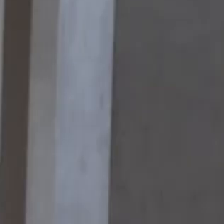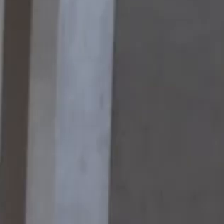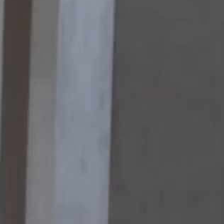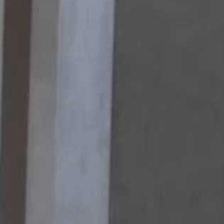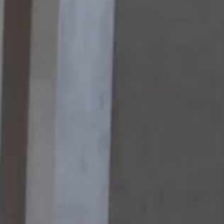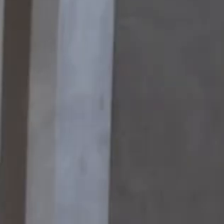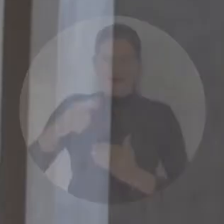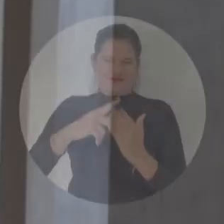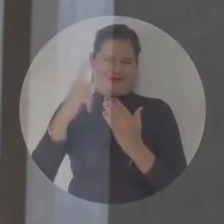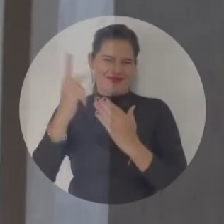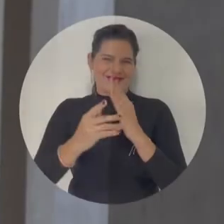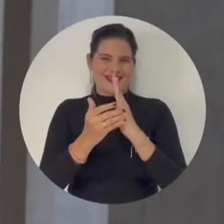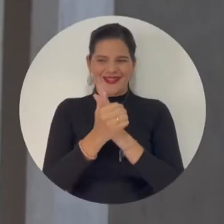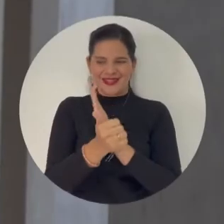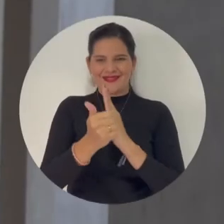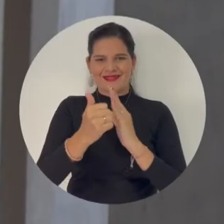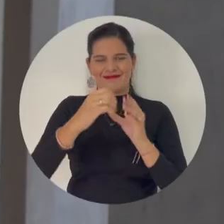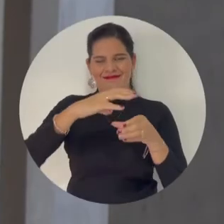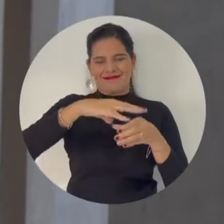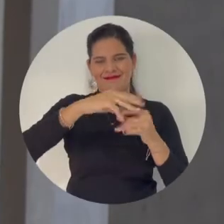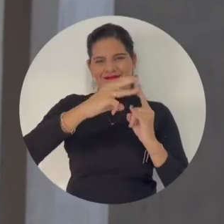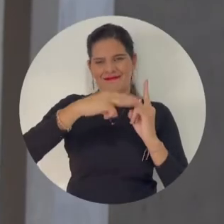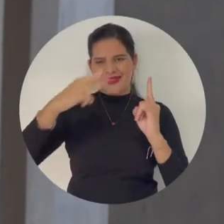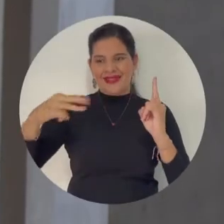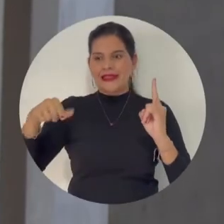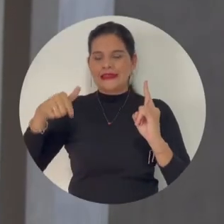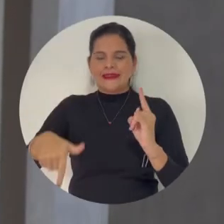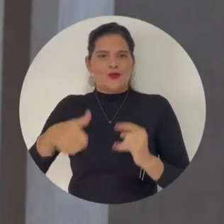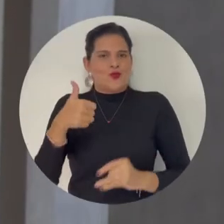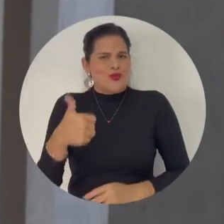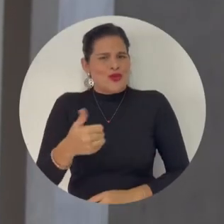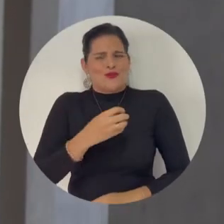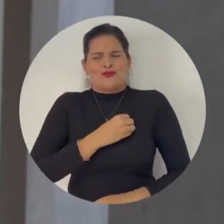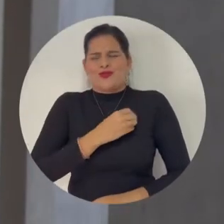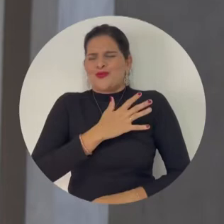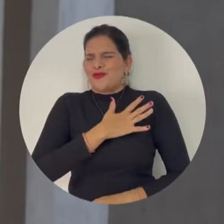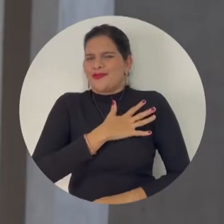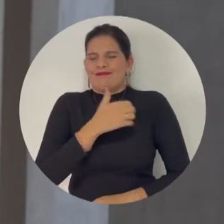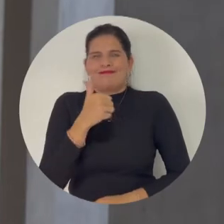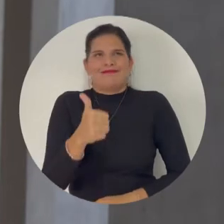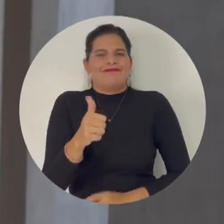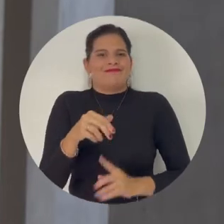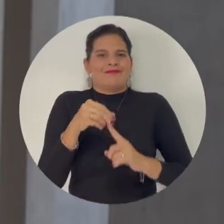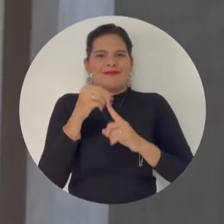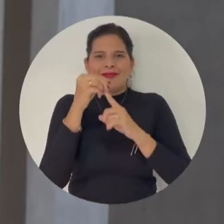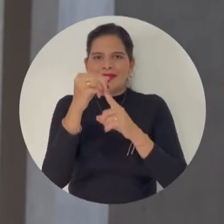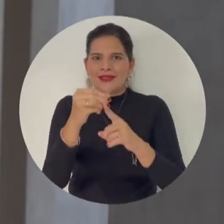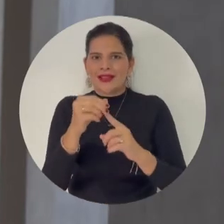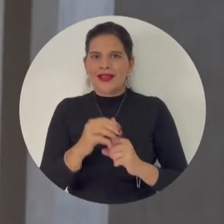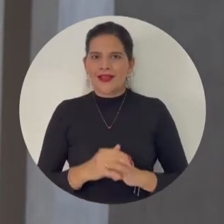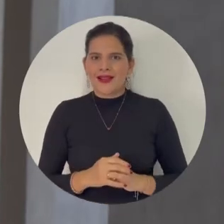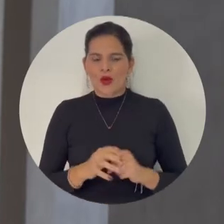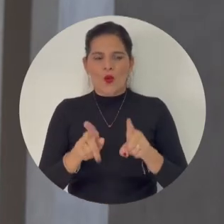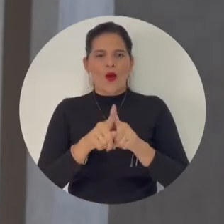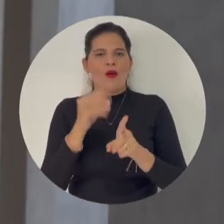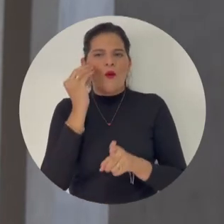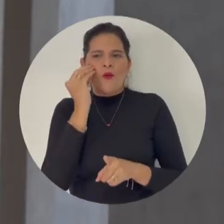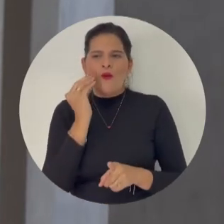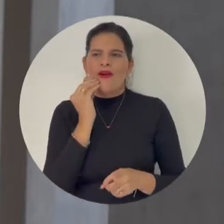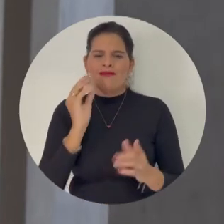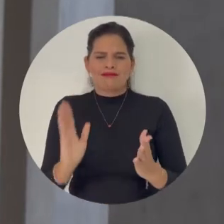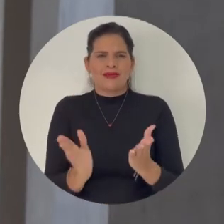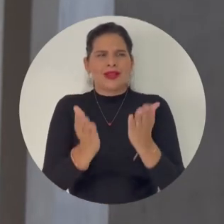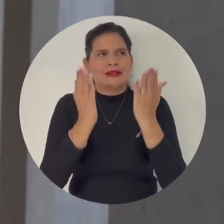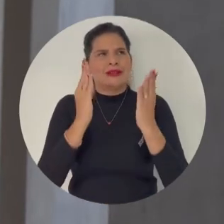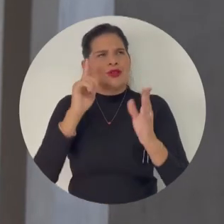Con este programa se refleja y se logra una oportunidad de oro, ya